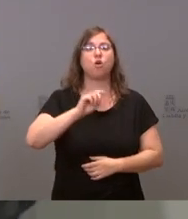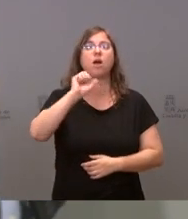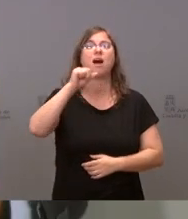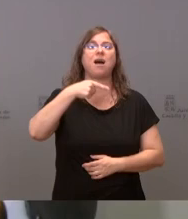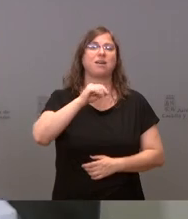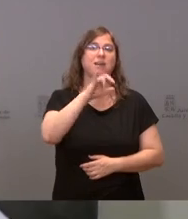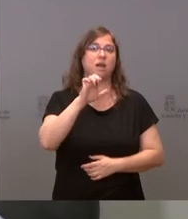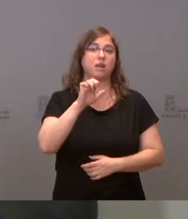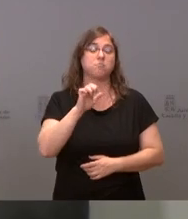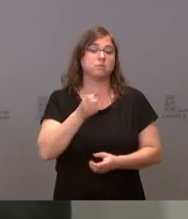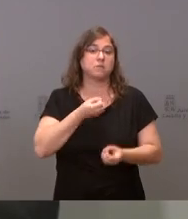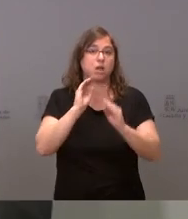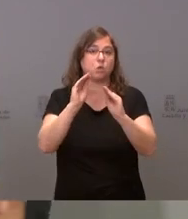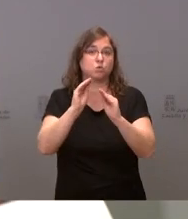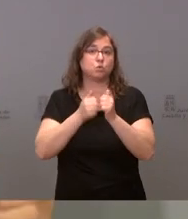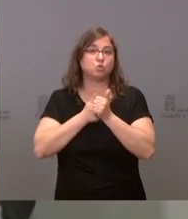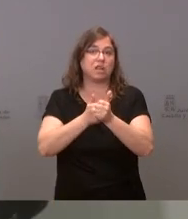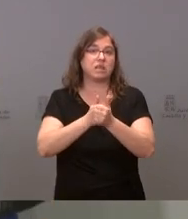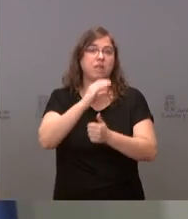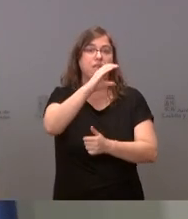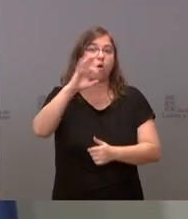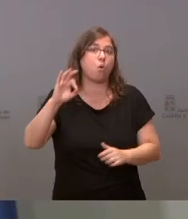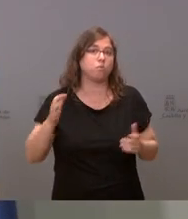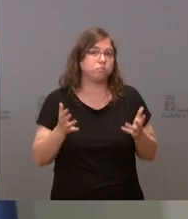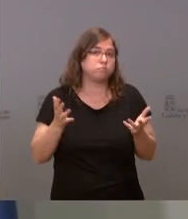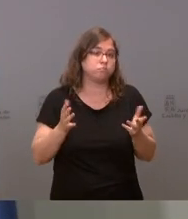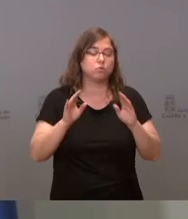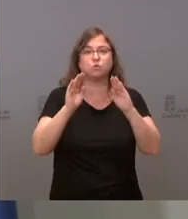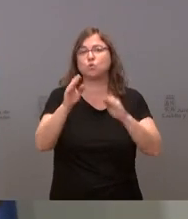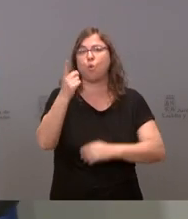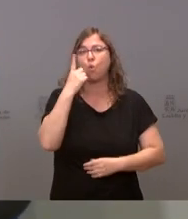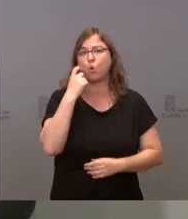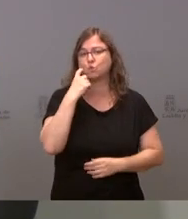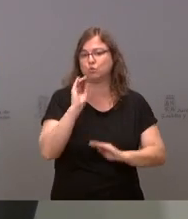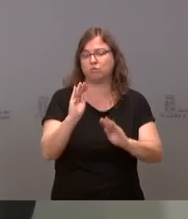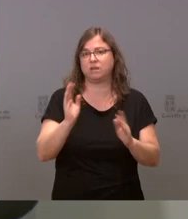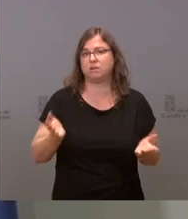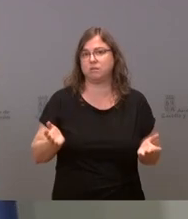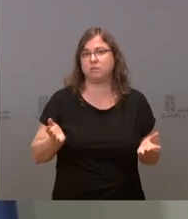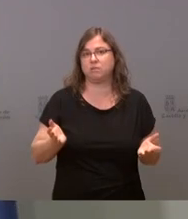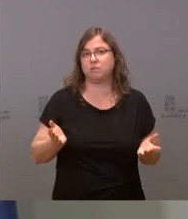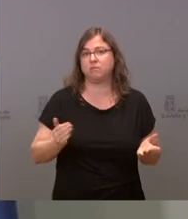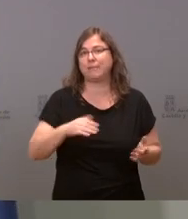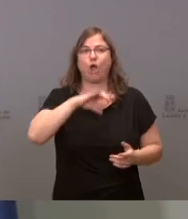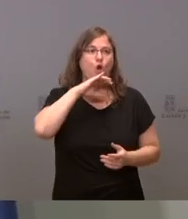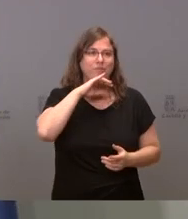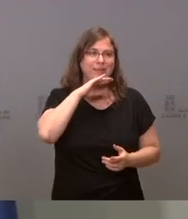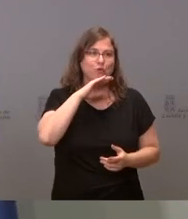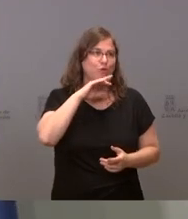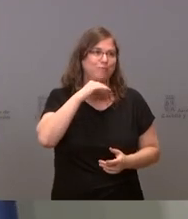secretario regional de comisiones. Bueno, el secretario regional de comisiones tiene acostumbrados, no está casi nunca contento con